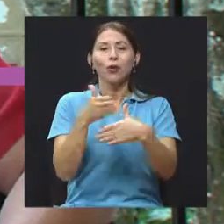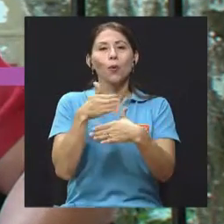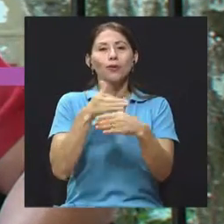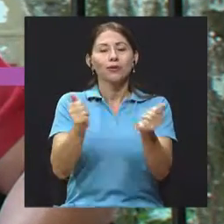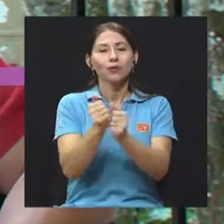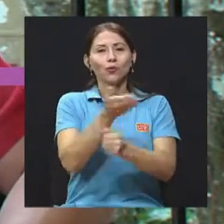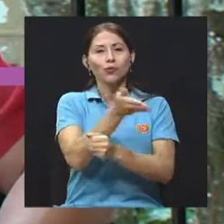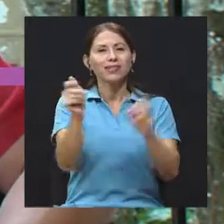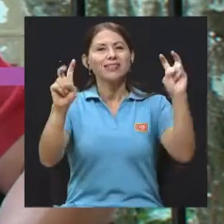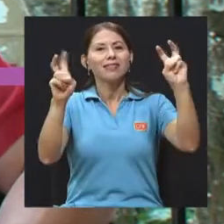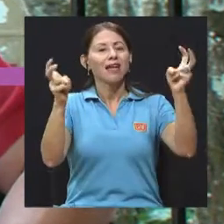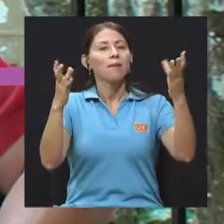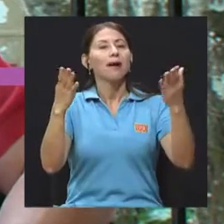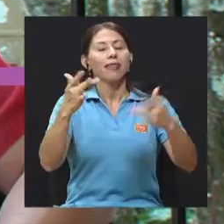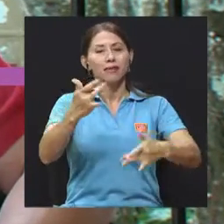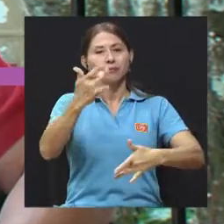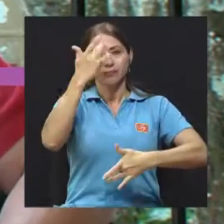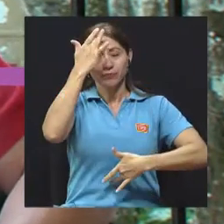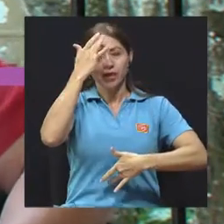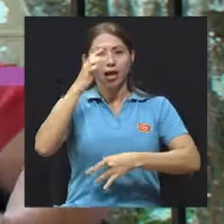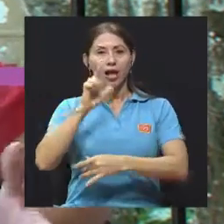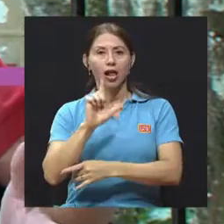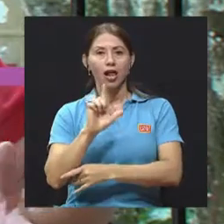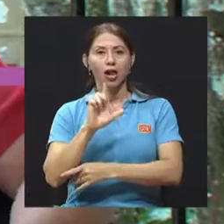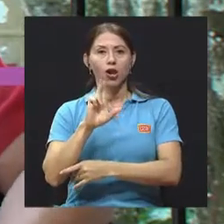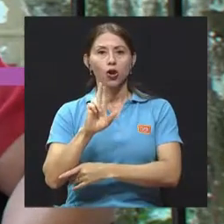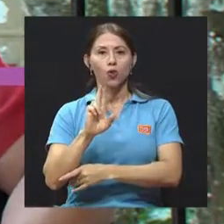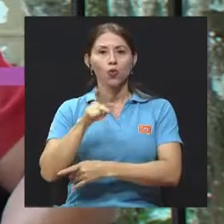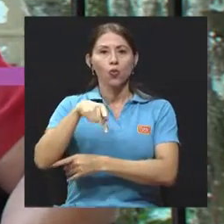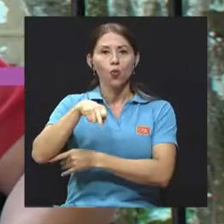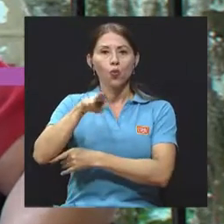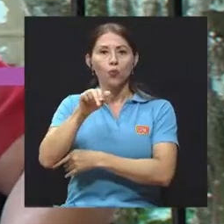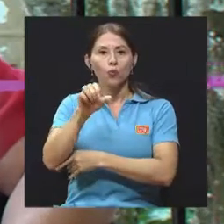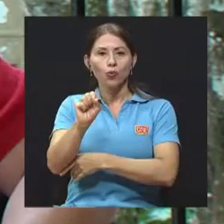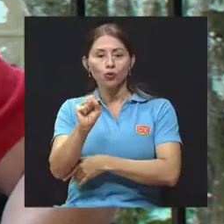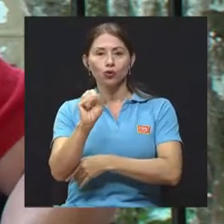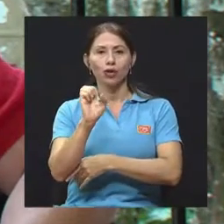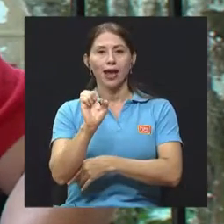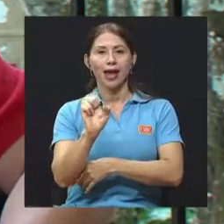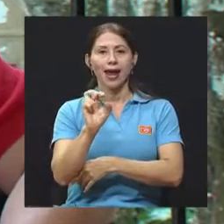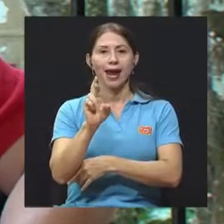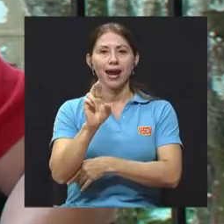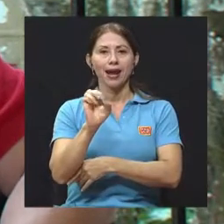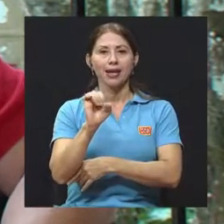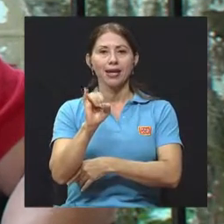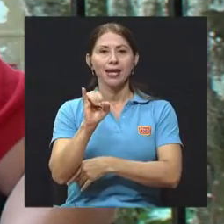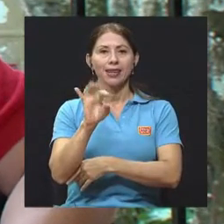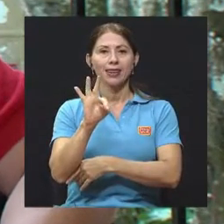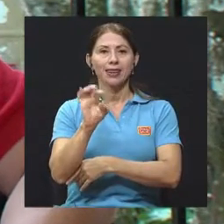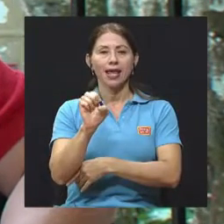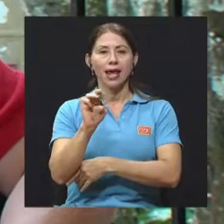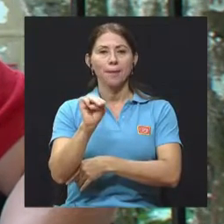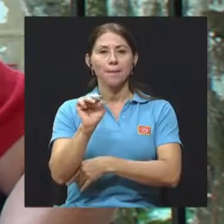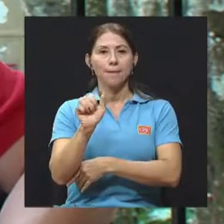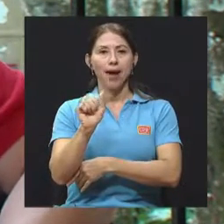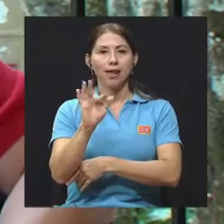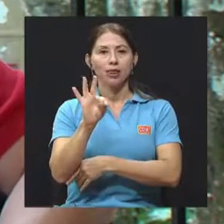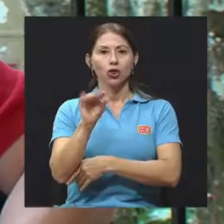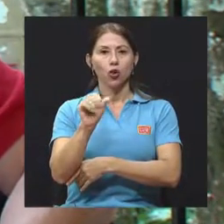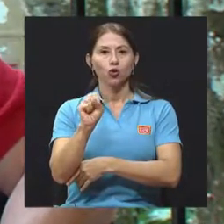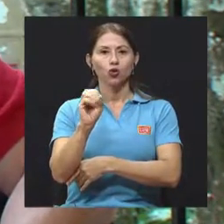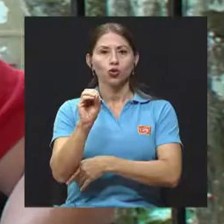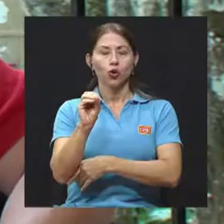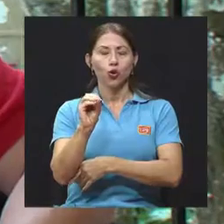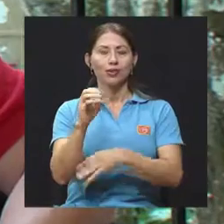el tema de lo que es el lupus eritematoso sistémico. Y para esto, pues, contamos con la grata